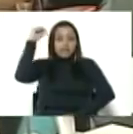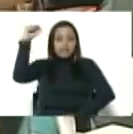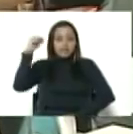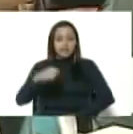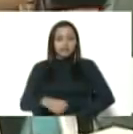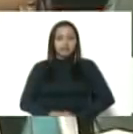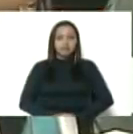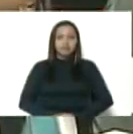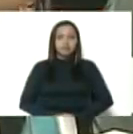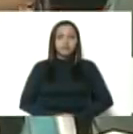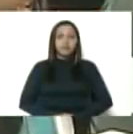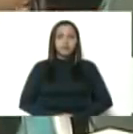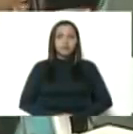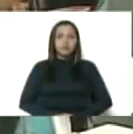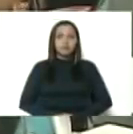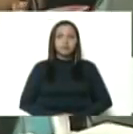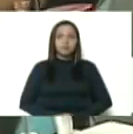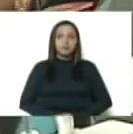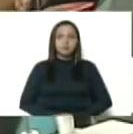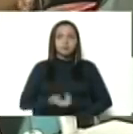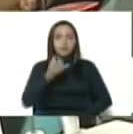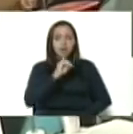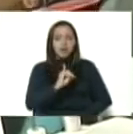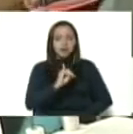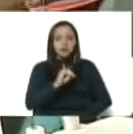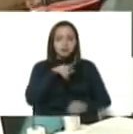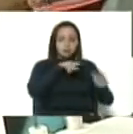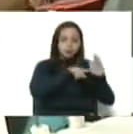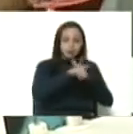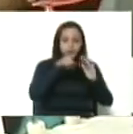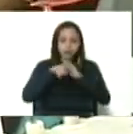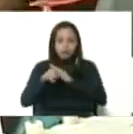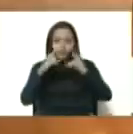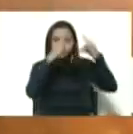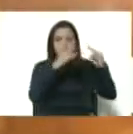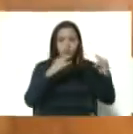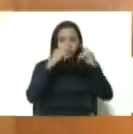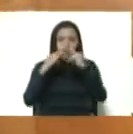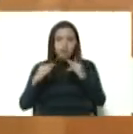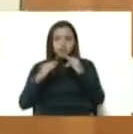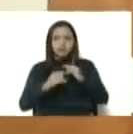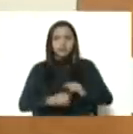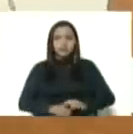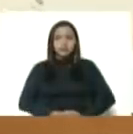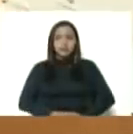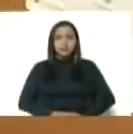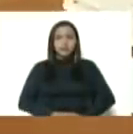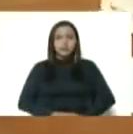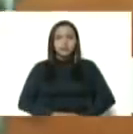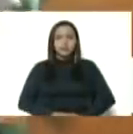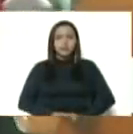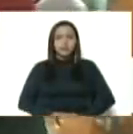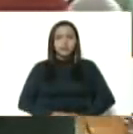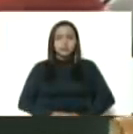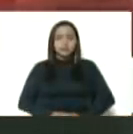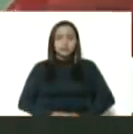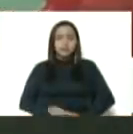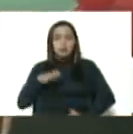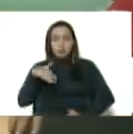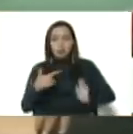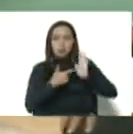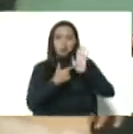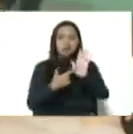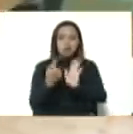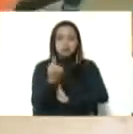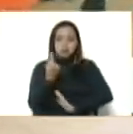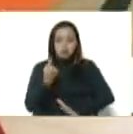pasando por la carta, la cartilla social que realmente habla por sí sola. No